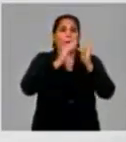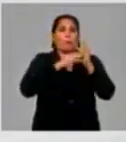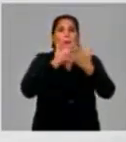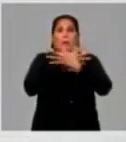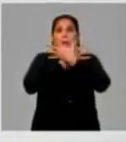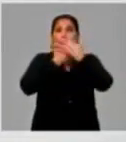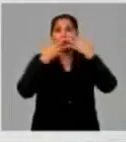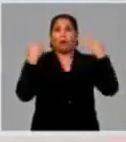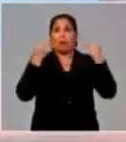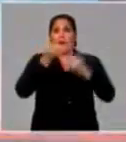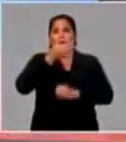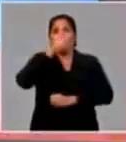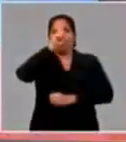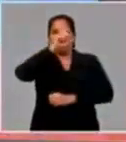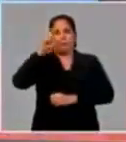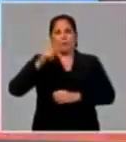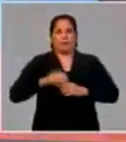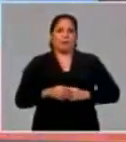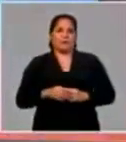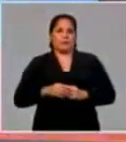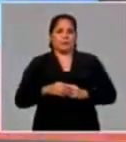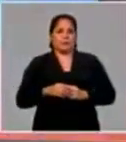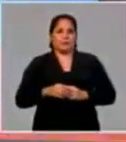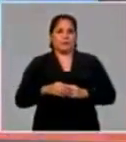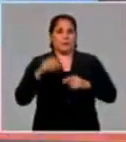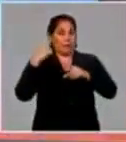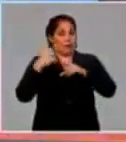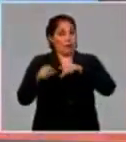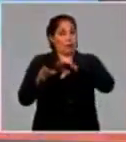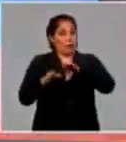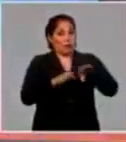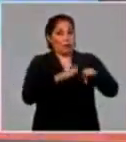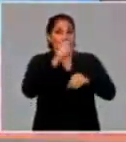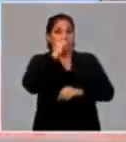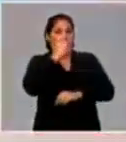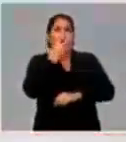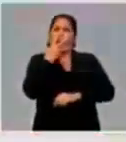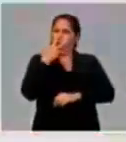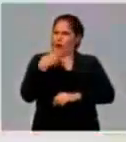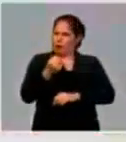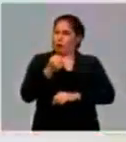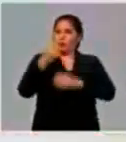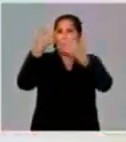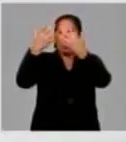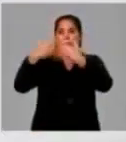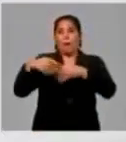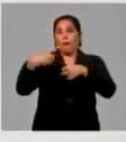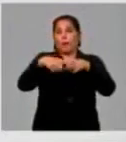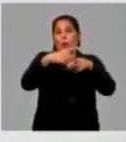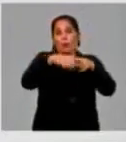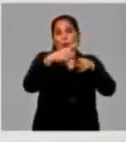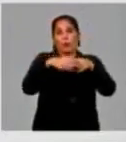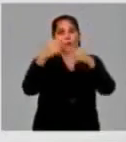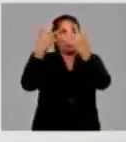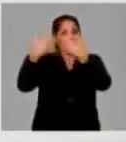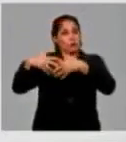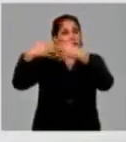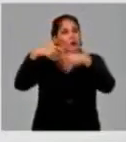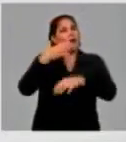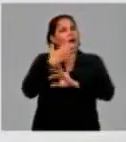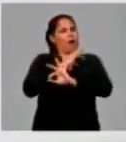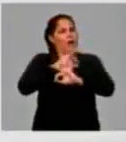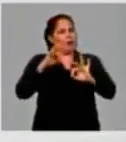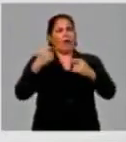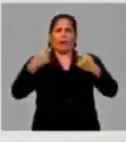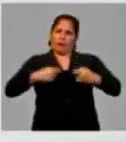en las farmacias? Dice Julia, dice Sócrates, me gustaría que los productos que se fabrican tengan la